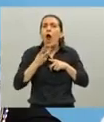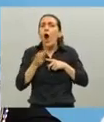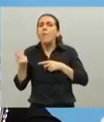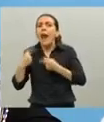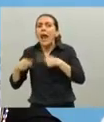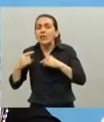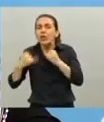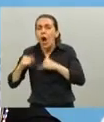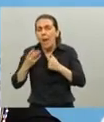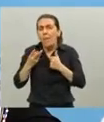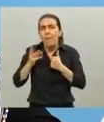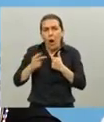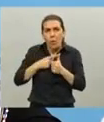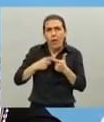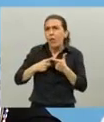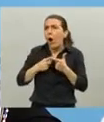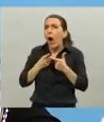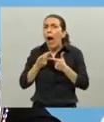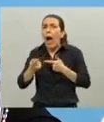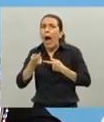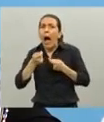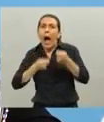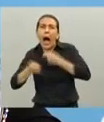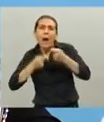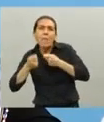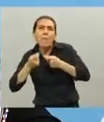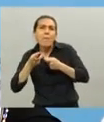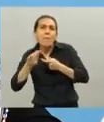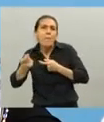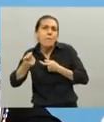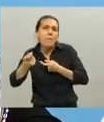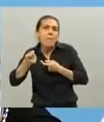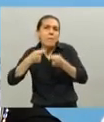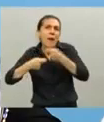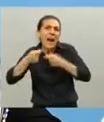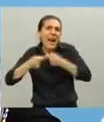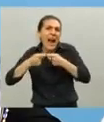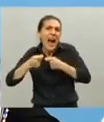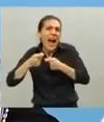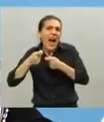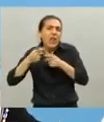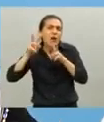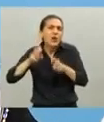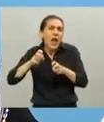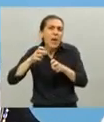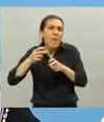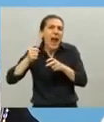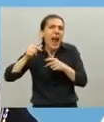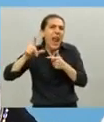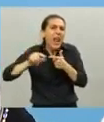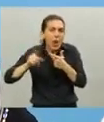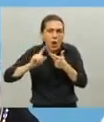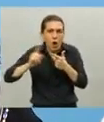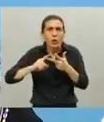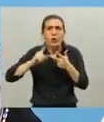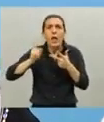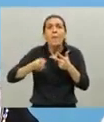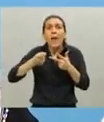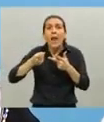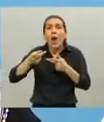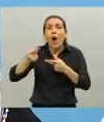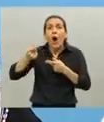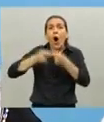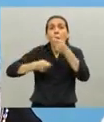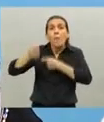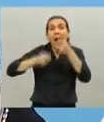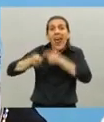acciones, no pueden realizar operaciones en el mercado contado con liquidación, ni pueden realizar operaciones